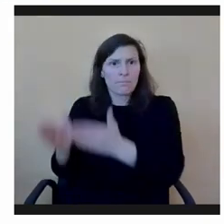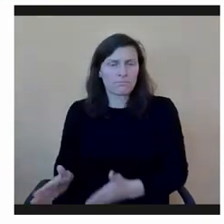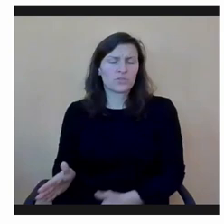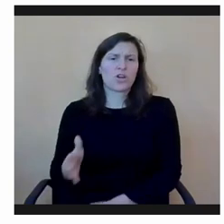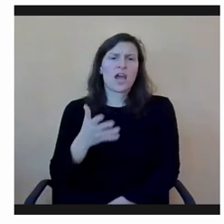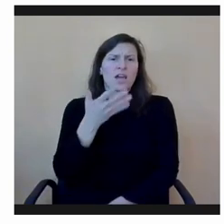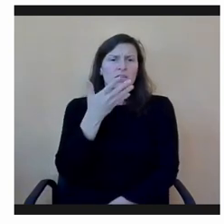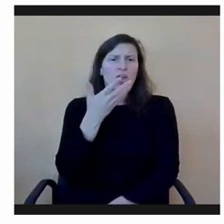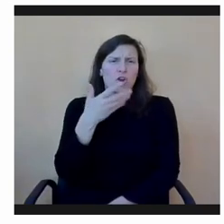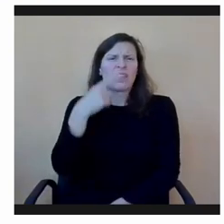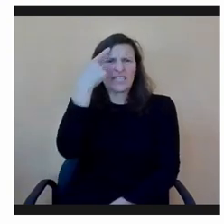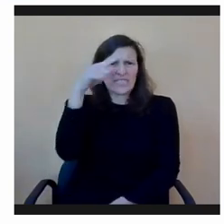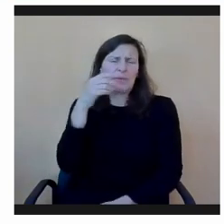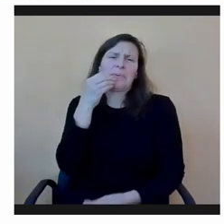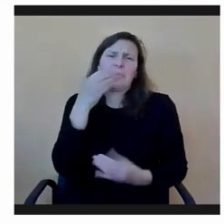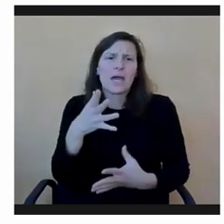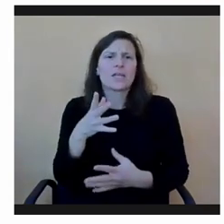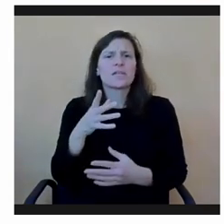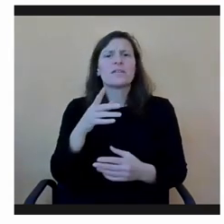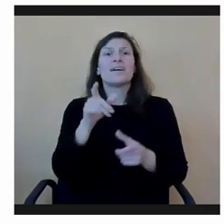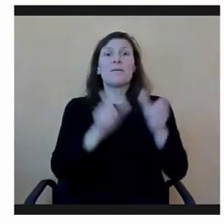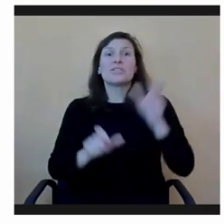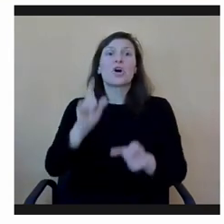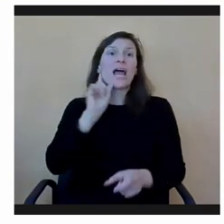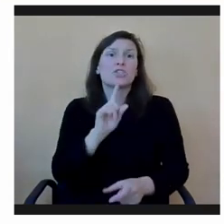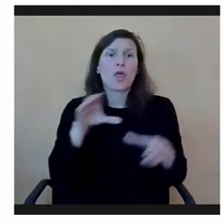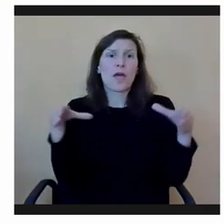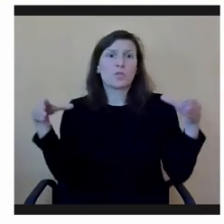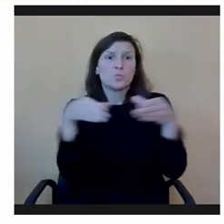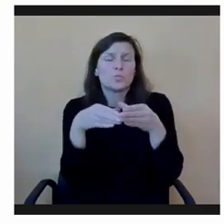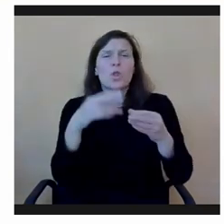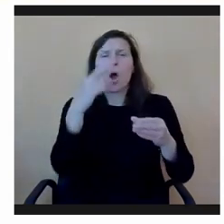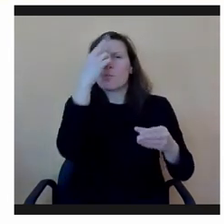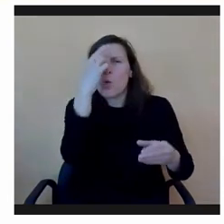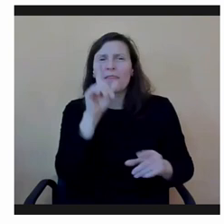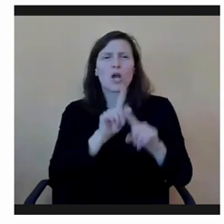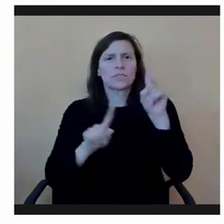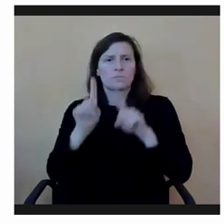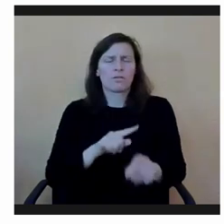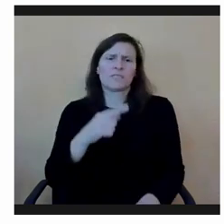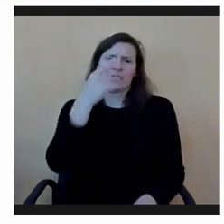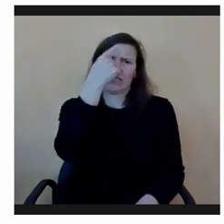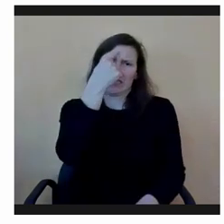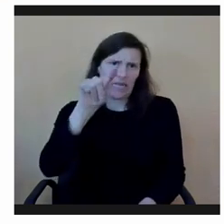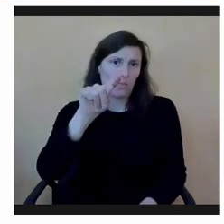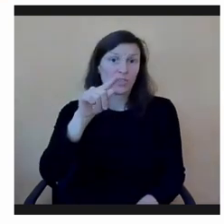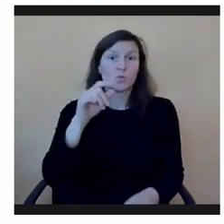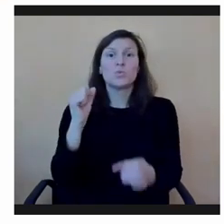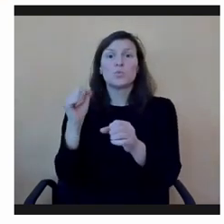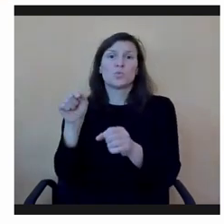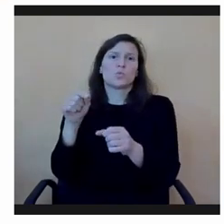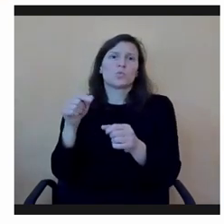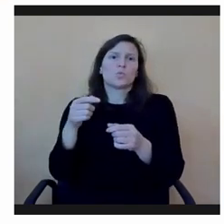mundo y las preocupaciones de las personas sordas, por cuanto durante un tiempo importante en su desarrollo profesional,